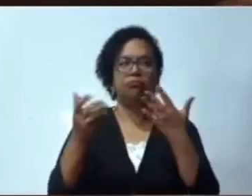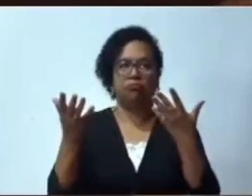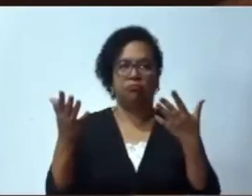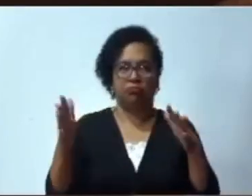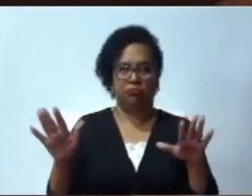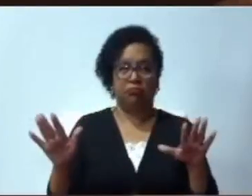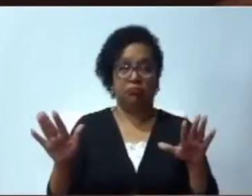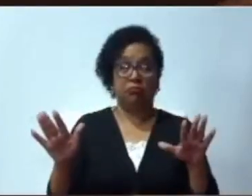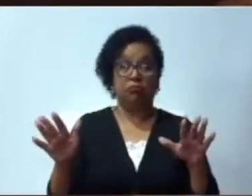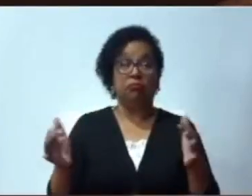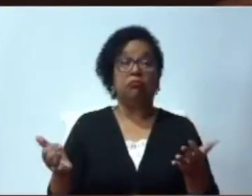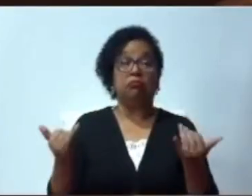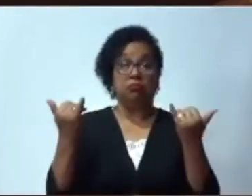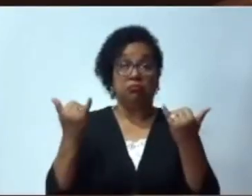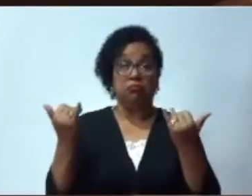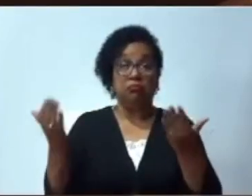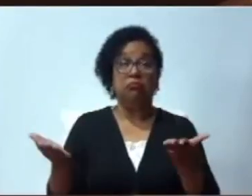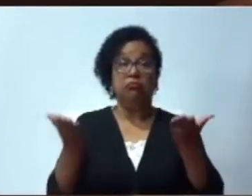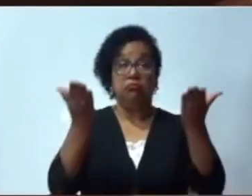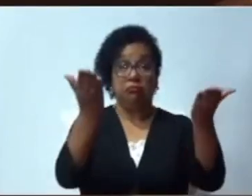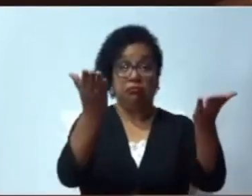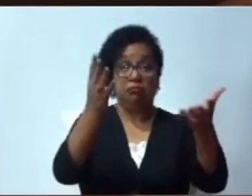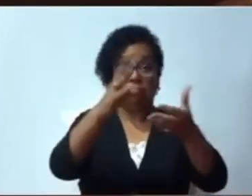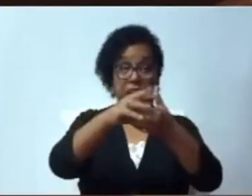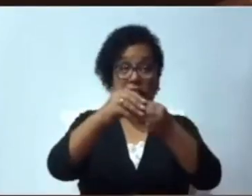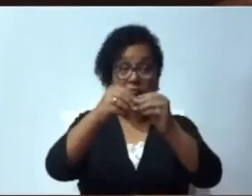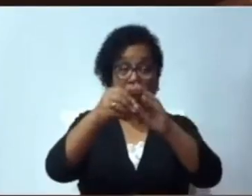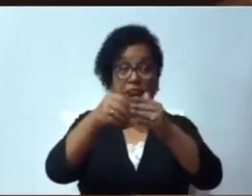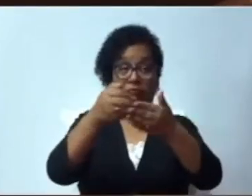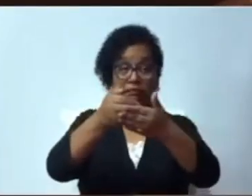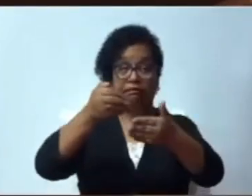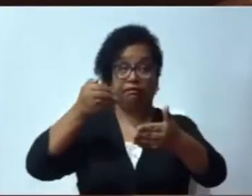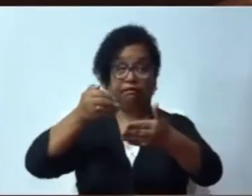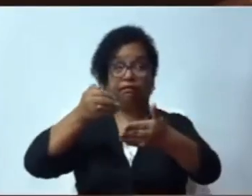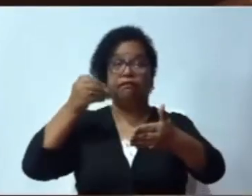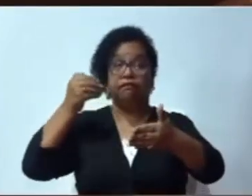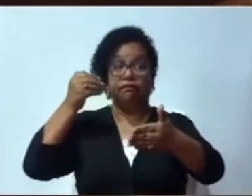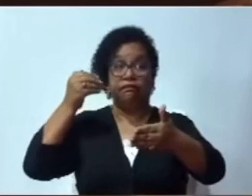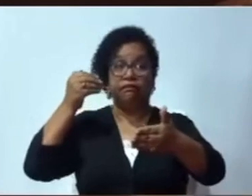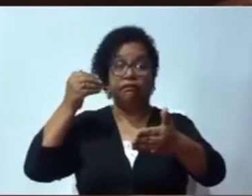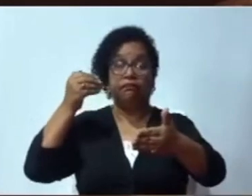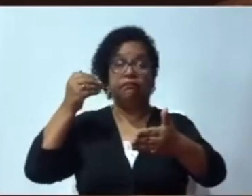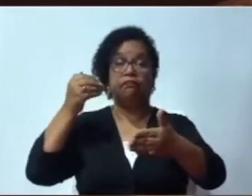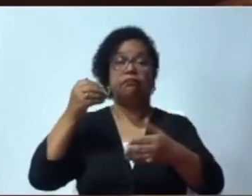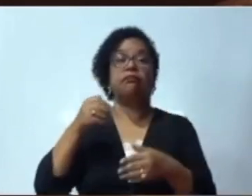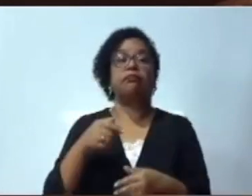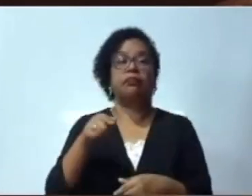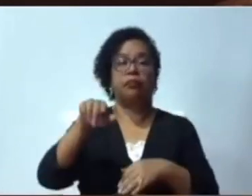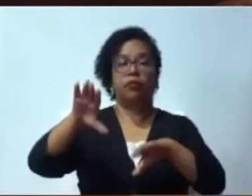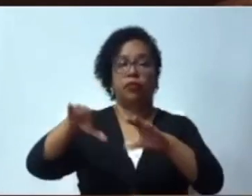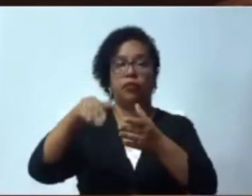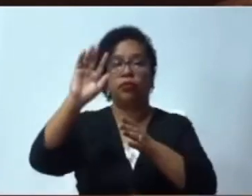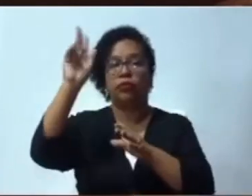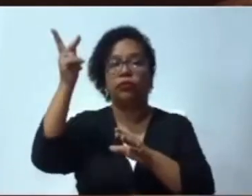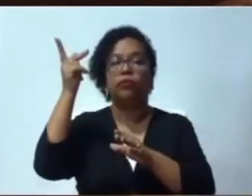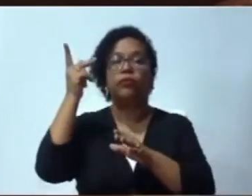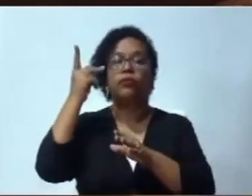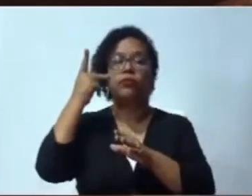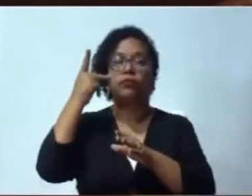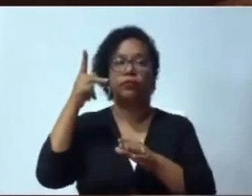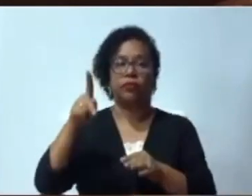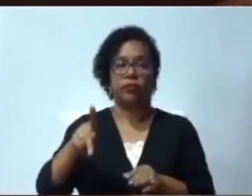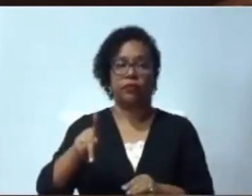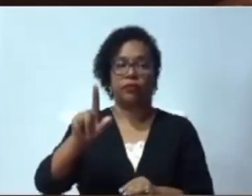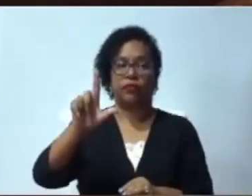Otorgo el primer turno previo al Honorable Diputado Luis Enríquez, Partido de la Liberación Dominicana.